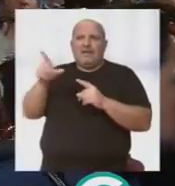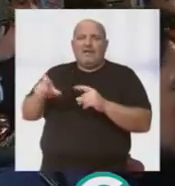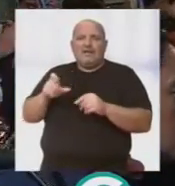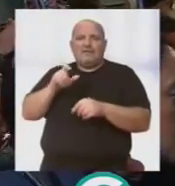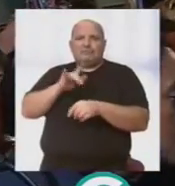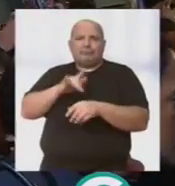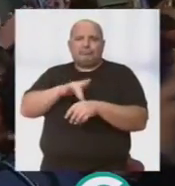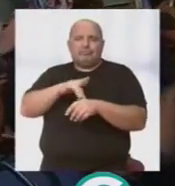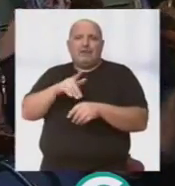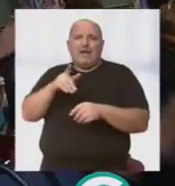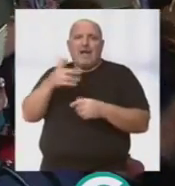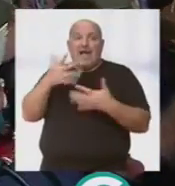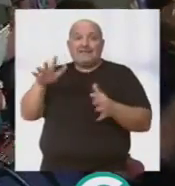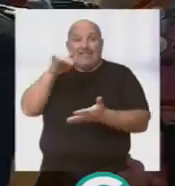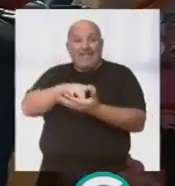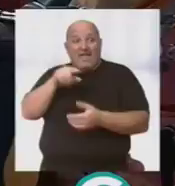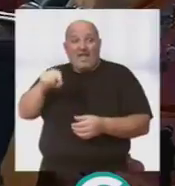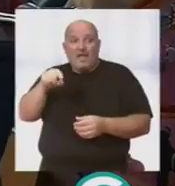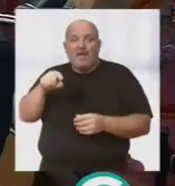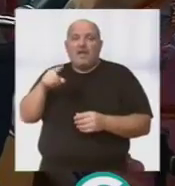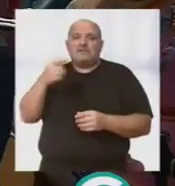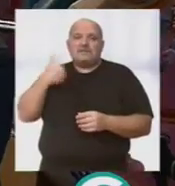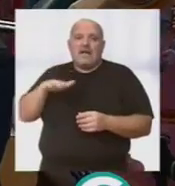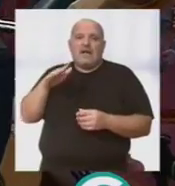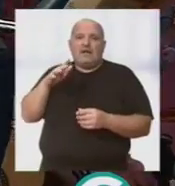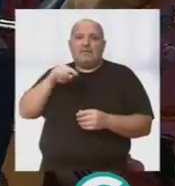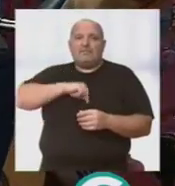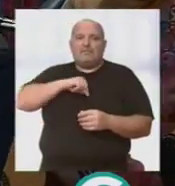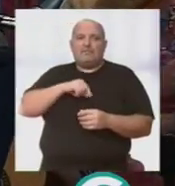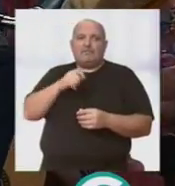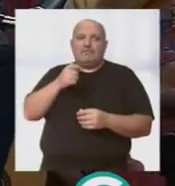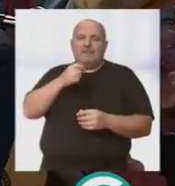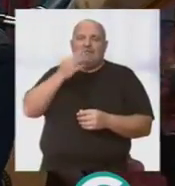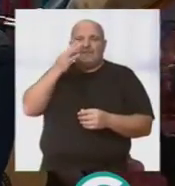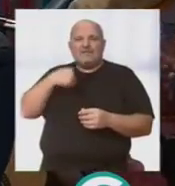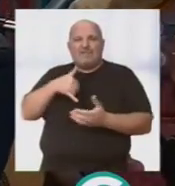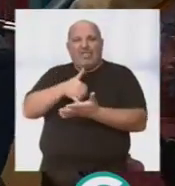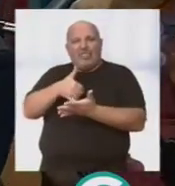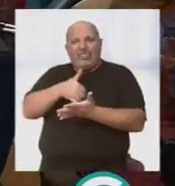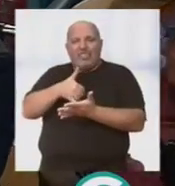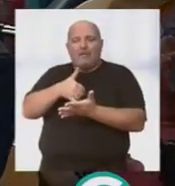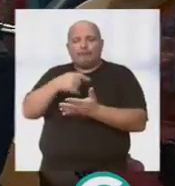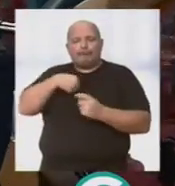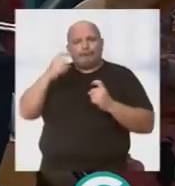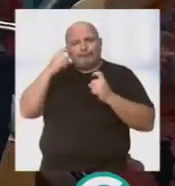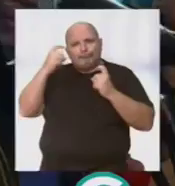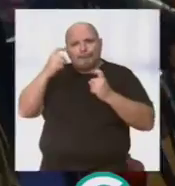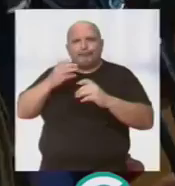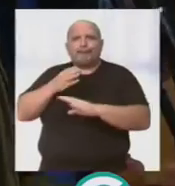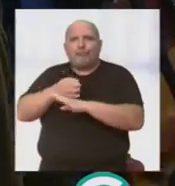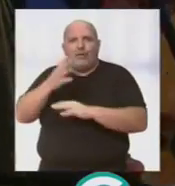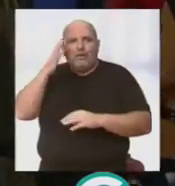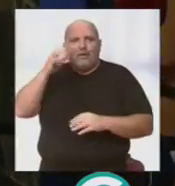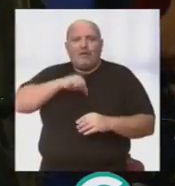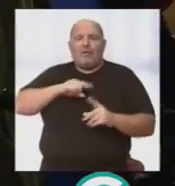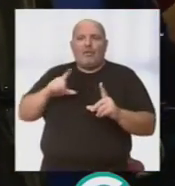atravesando. Pero bueno, ahí ese día, dentro de que ya está un poco mermado físicamente, pero bueno, él estuvo muy lúcido